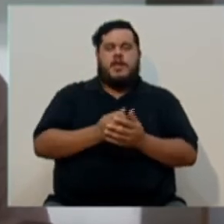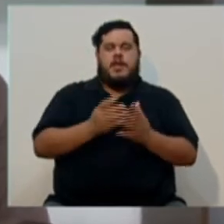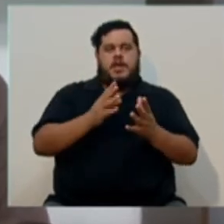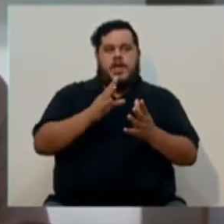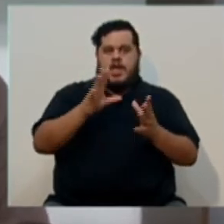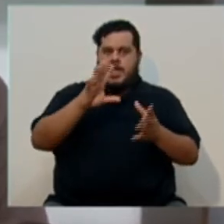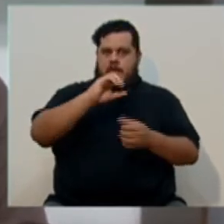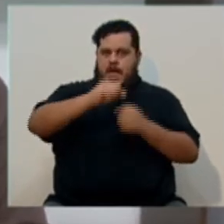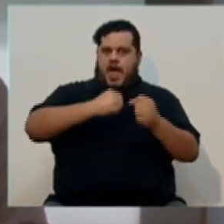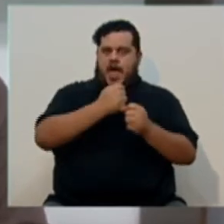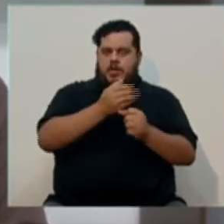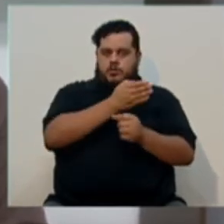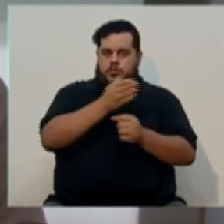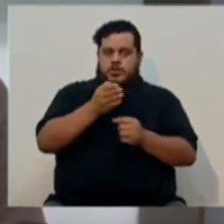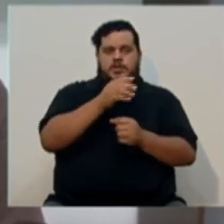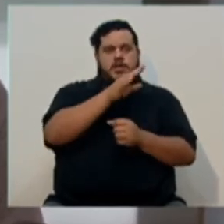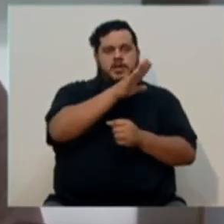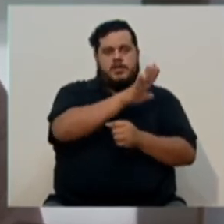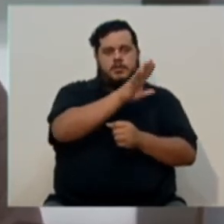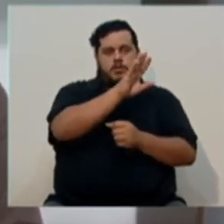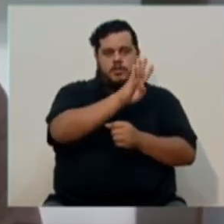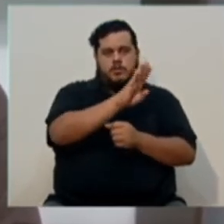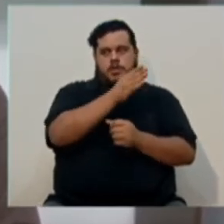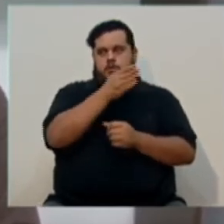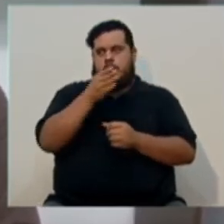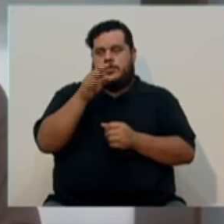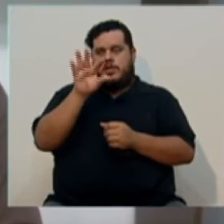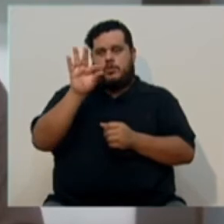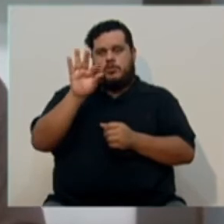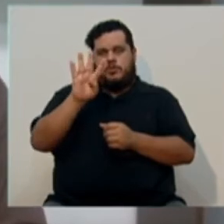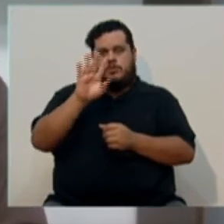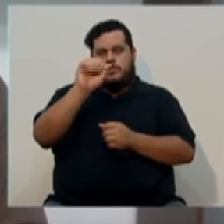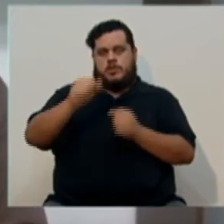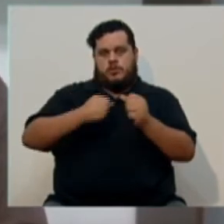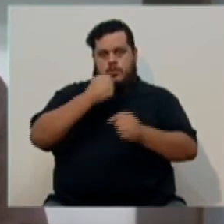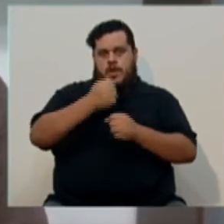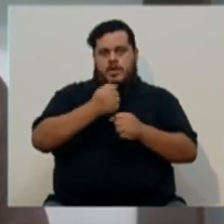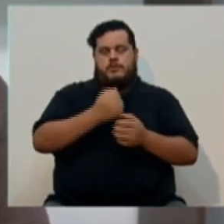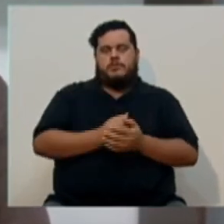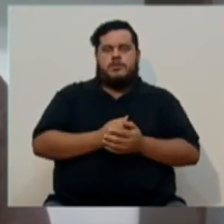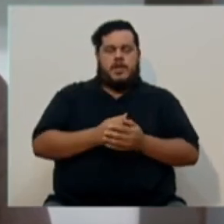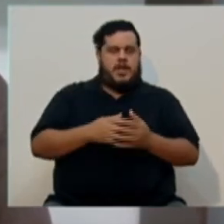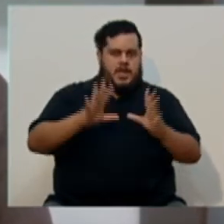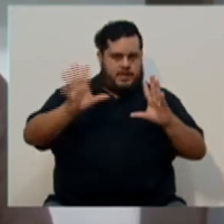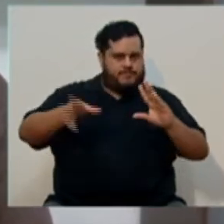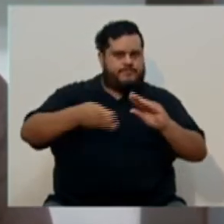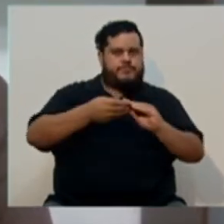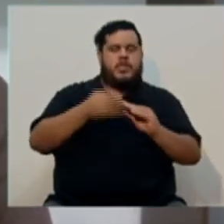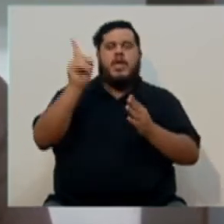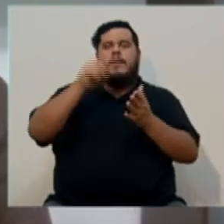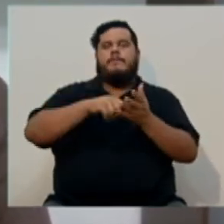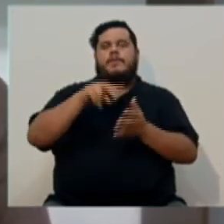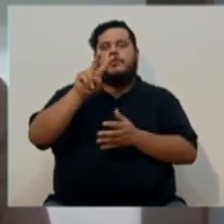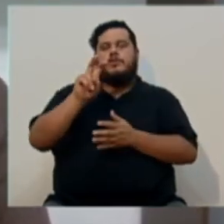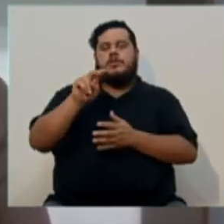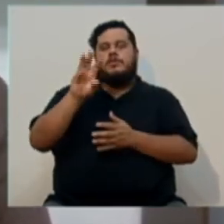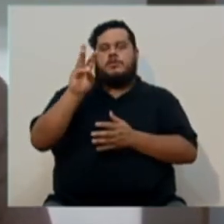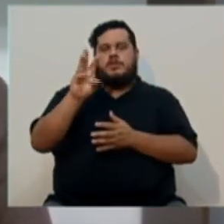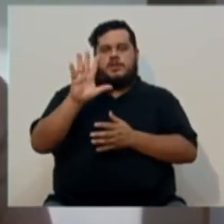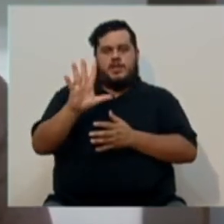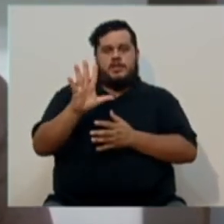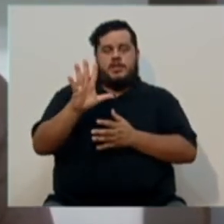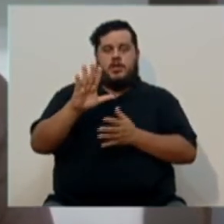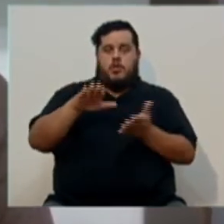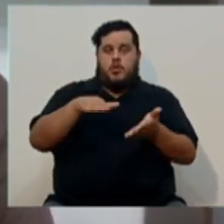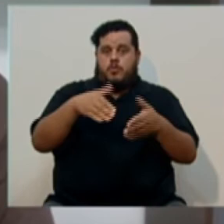un rango de edad que va de 54 a 94 años. En total se contabilizan 1.265